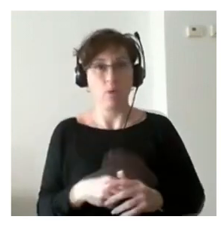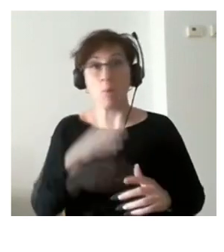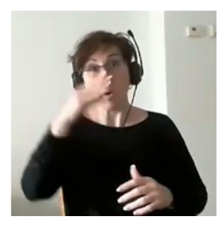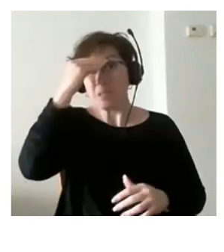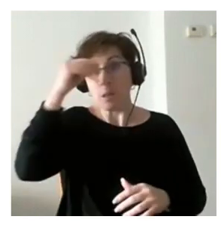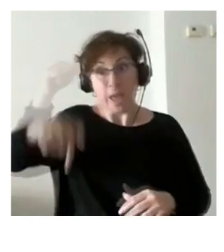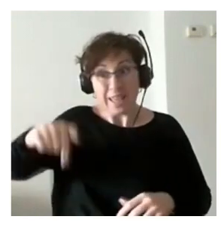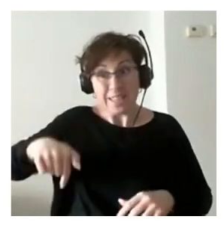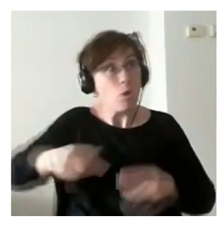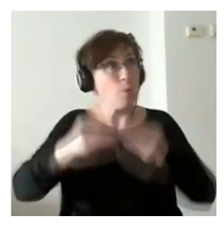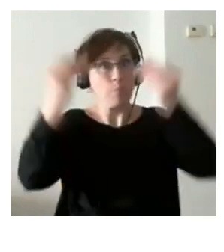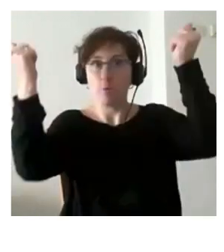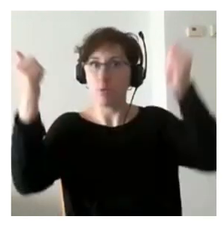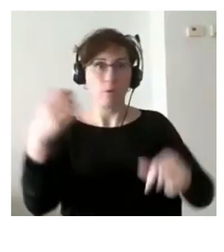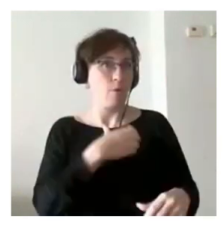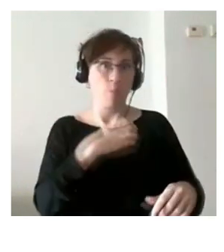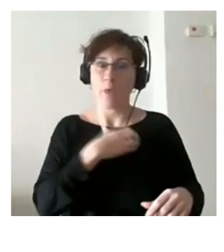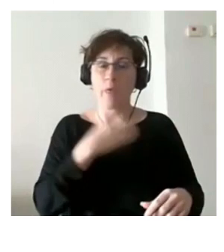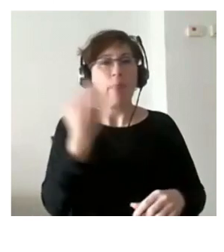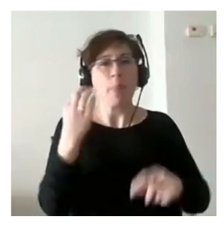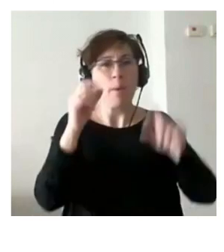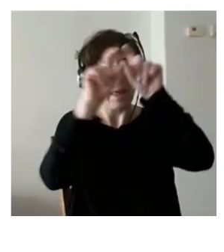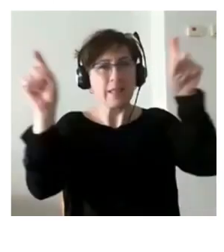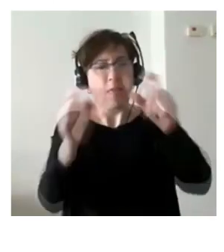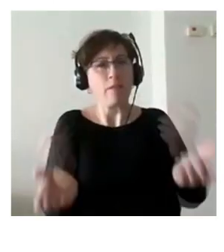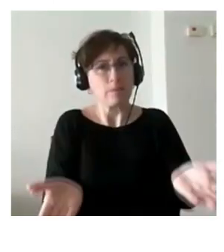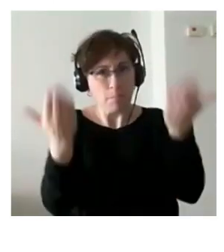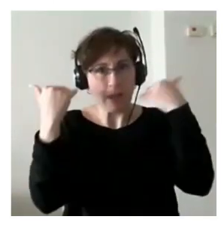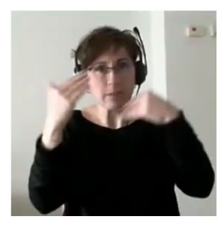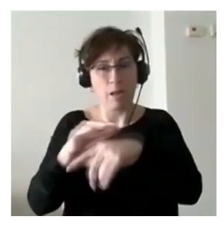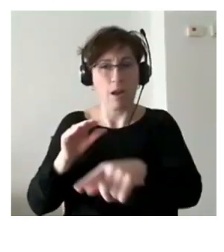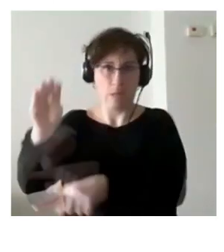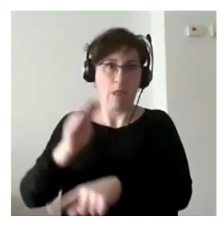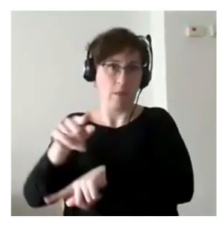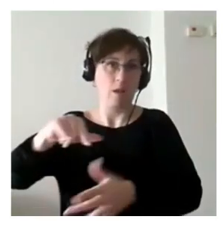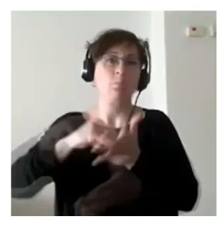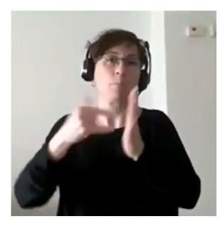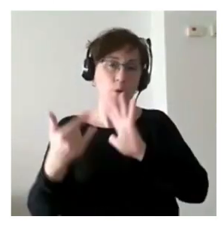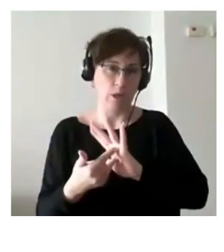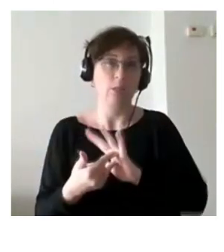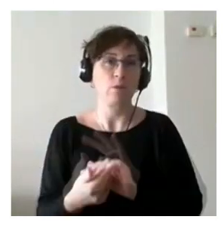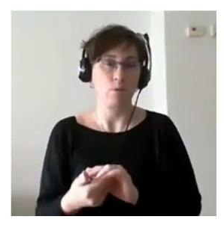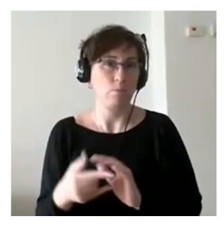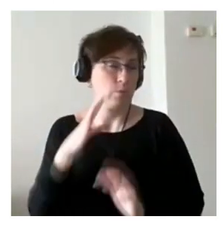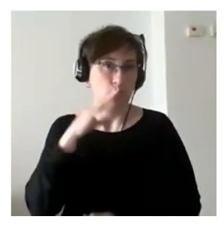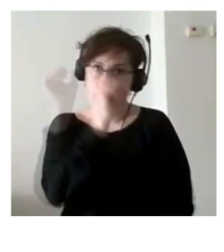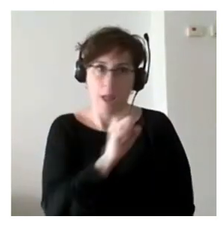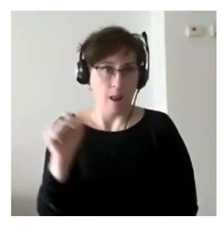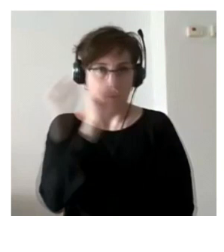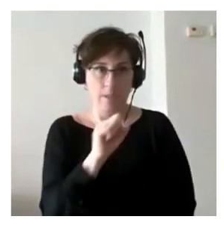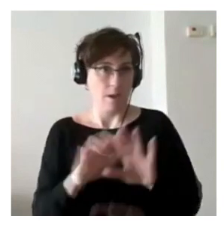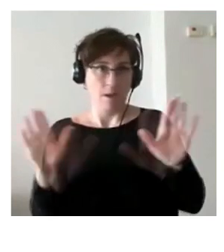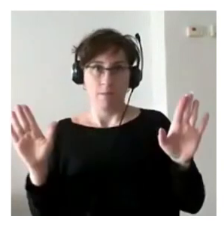esto no puede desaparecer y que debe haber muchas entidades que financien este tipo de proyectos es una maravilla y nosotros somos